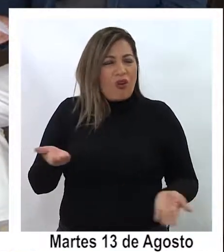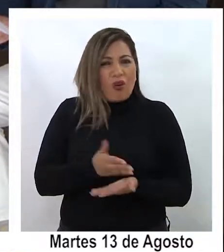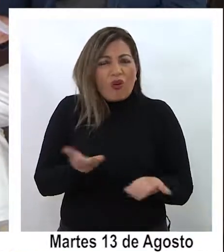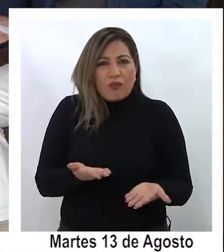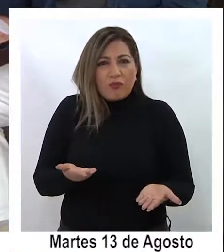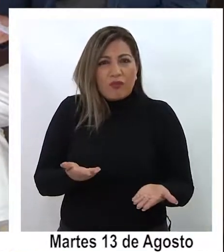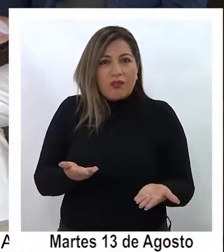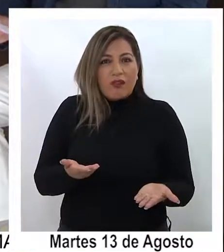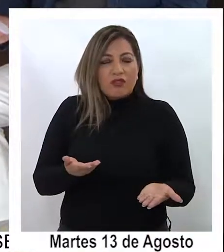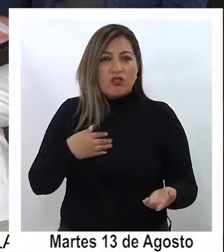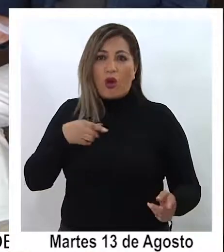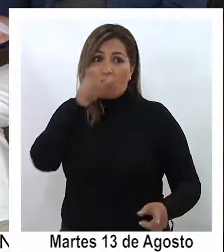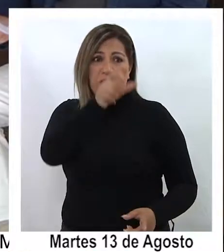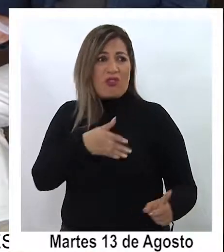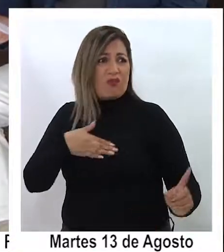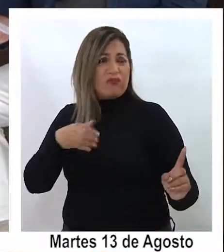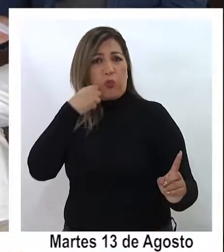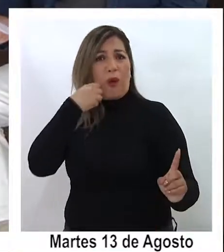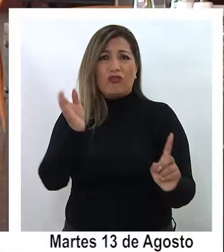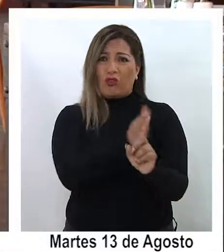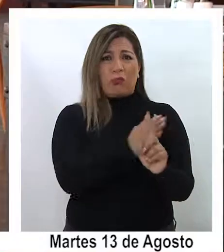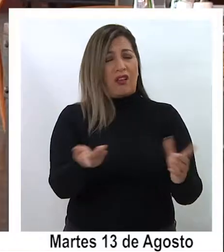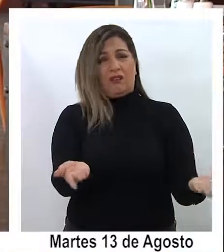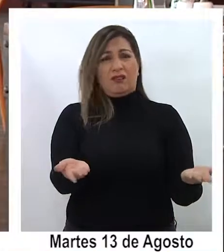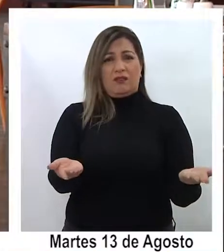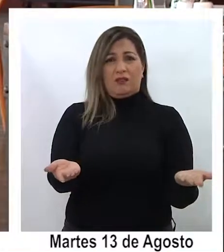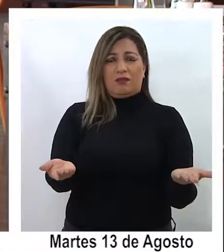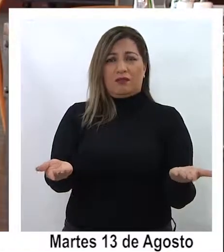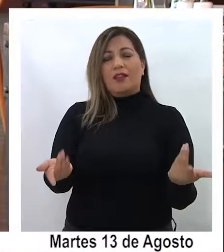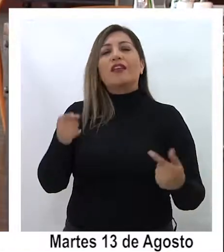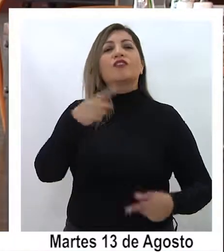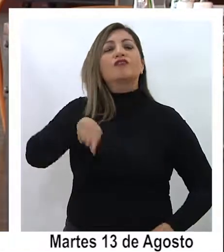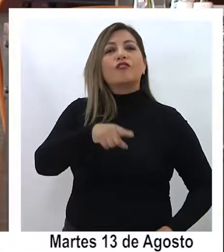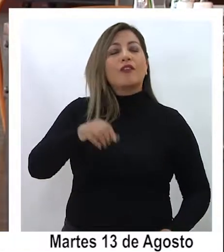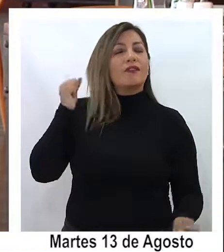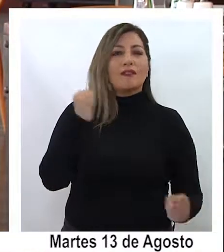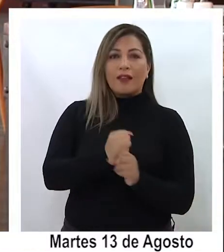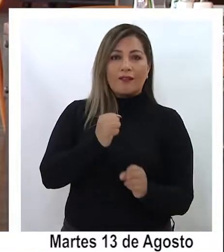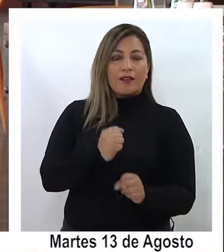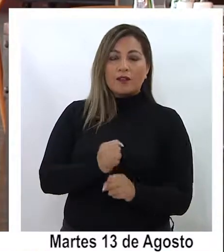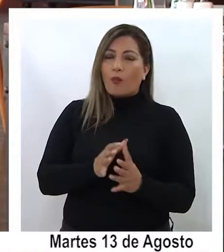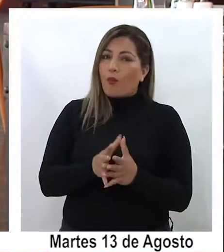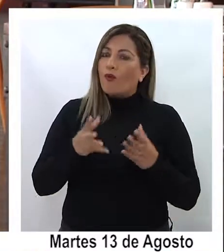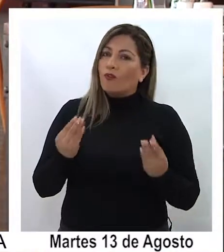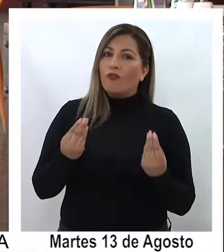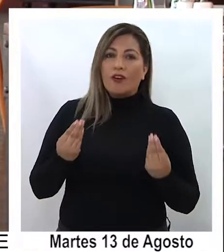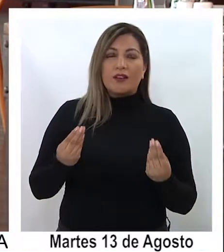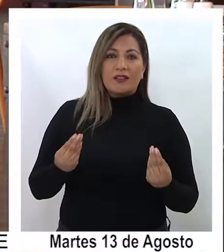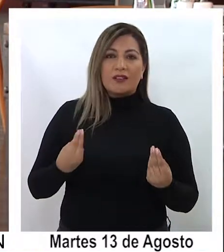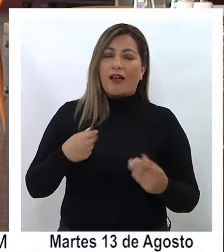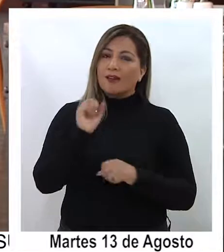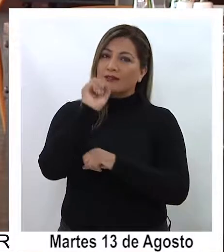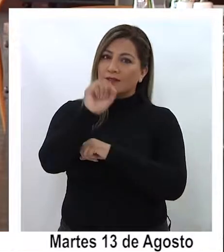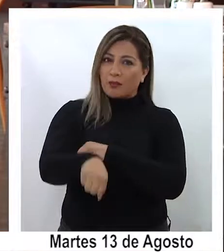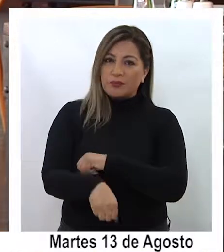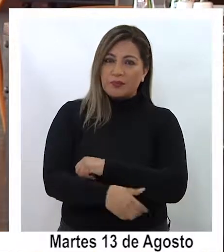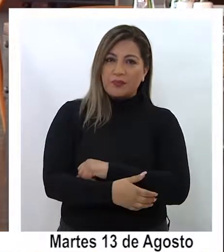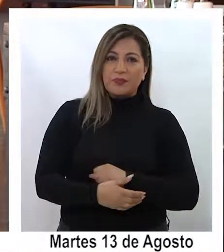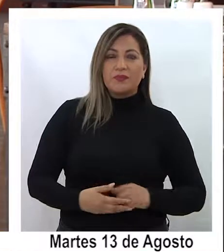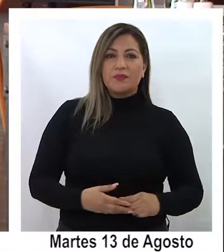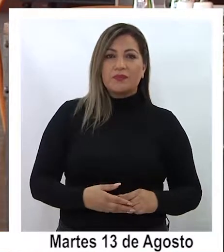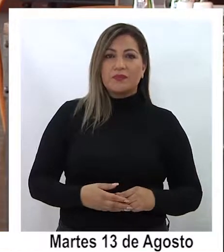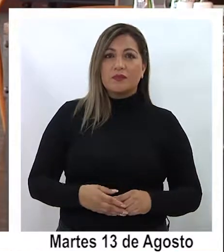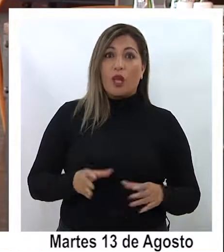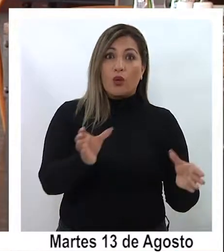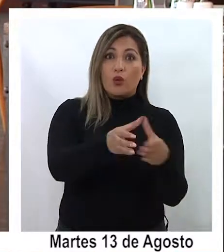nadie en el extremo pero hay que ir trabajando hemos tenido una muy buena acogida de parte de